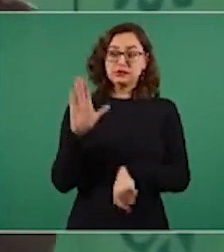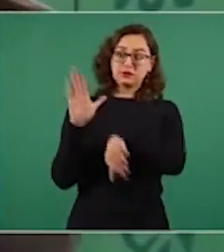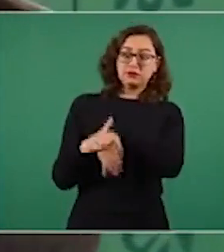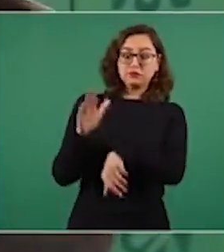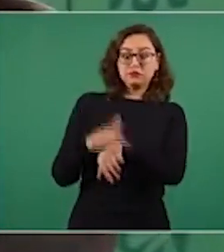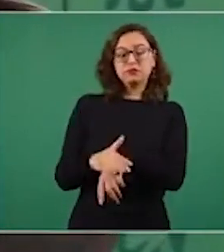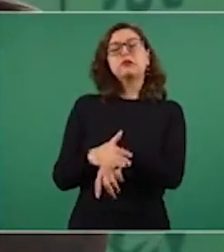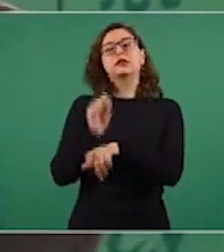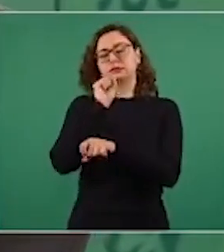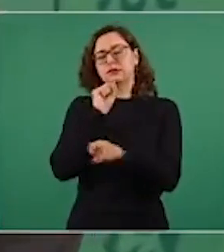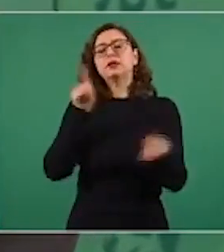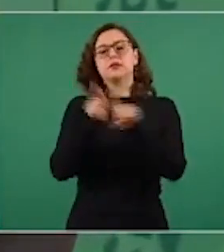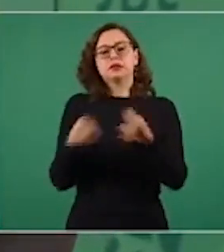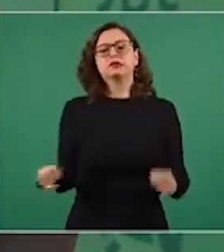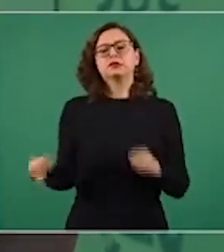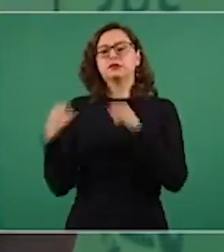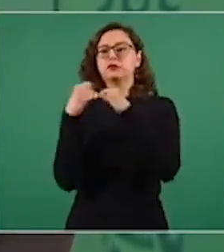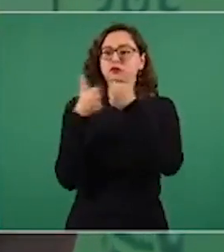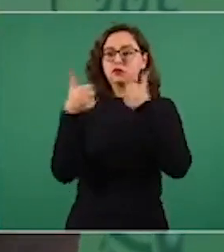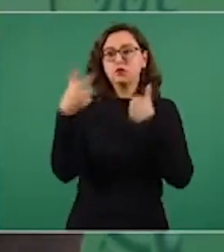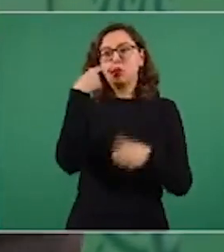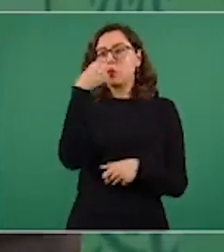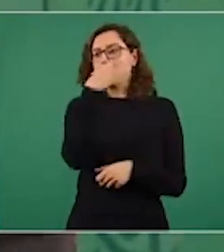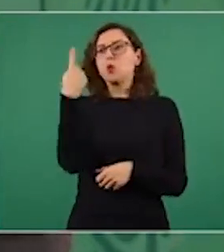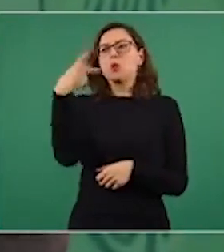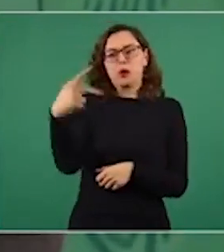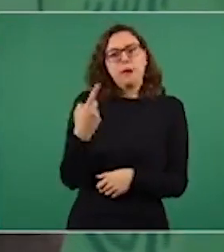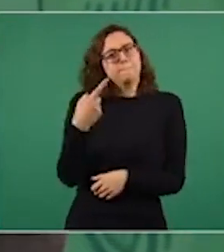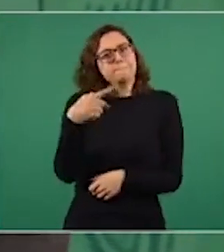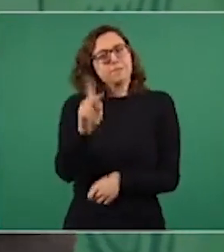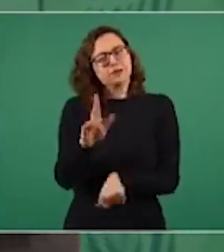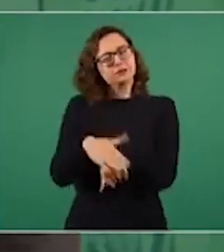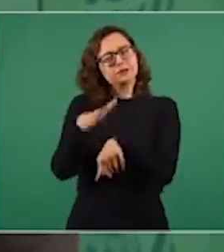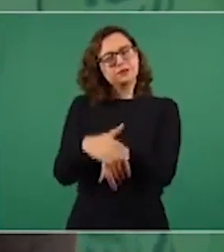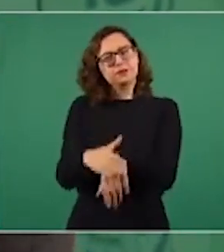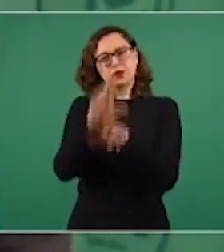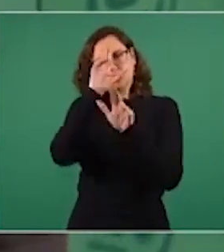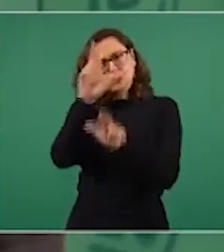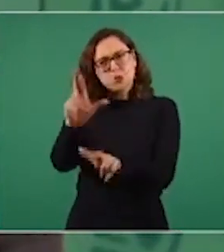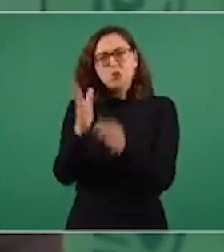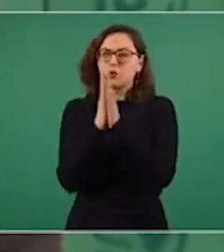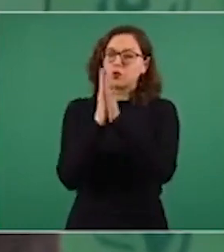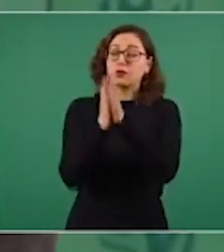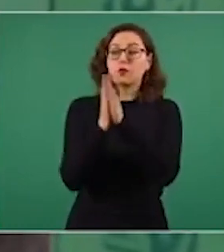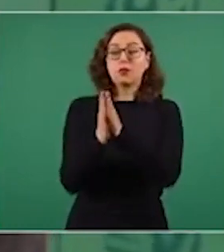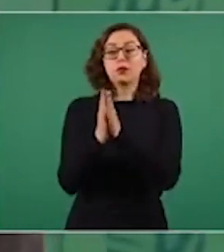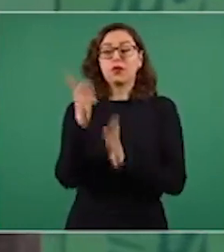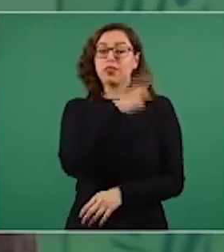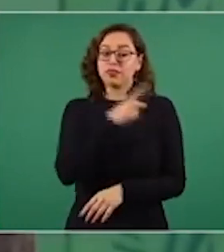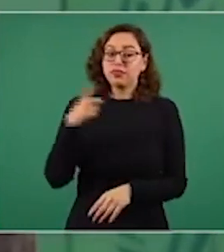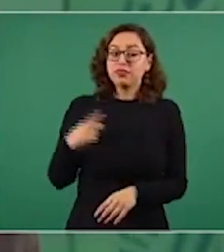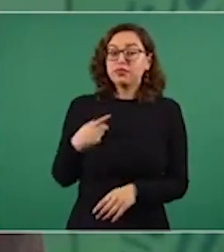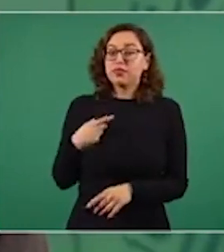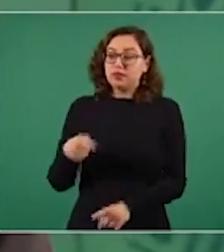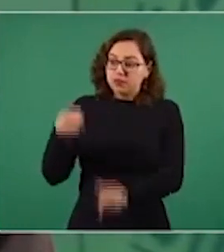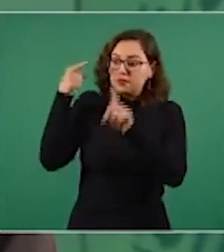respetando su autonomía, que revise lo que corresponde a el Fuerro